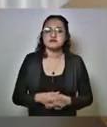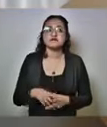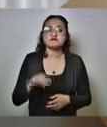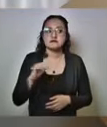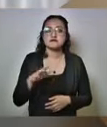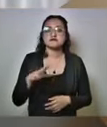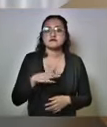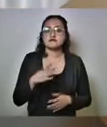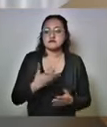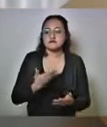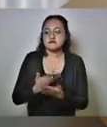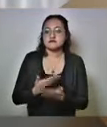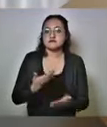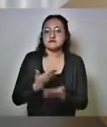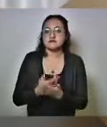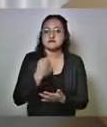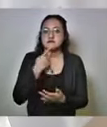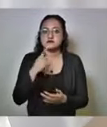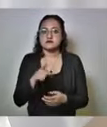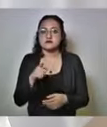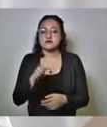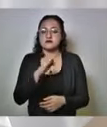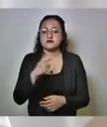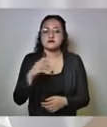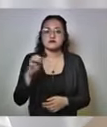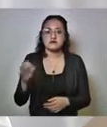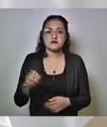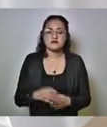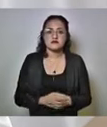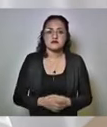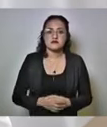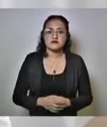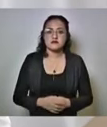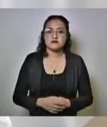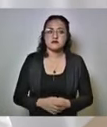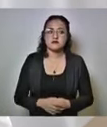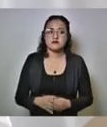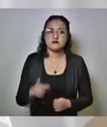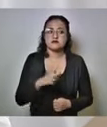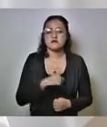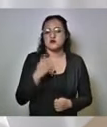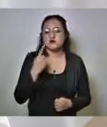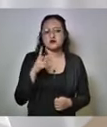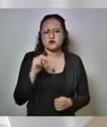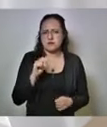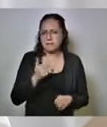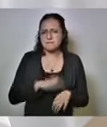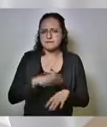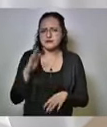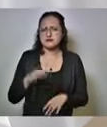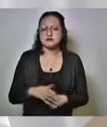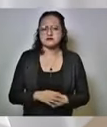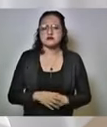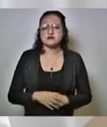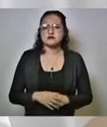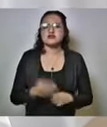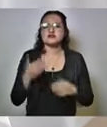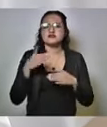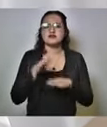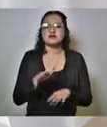seis quejas presentadas por la fiscalía no solamente esa sobre